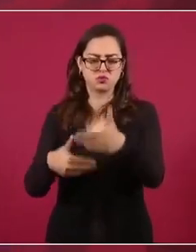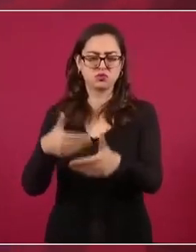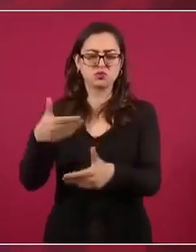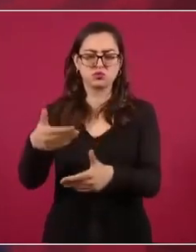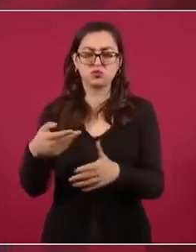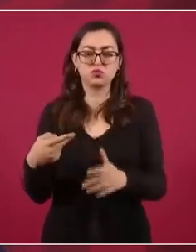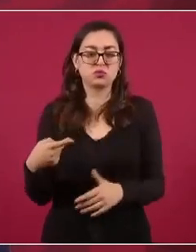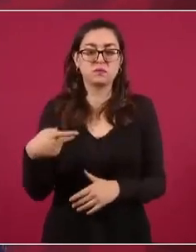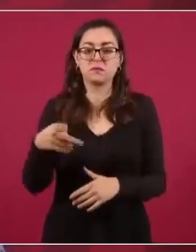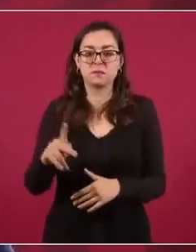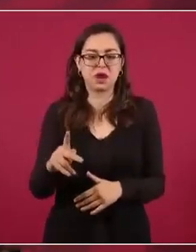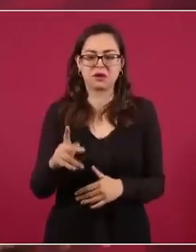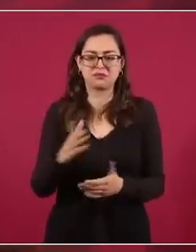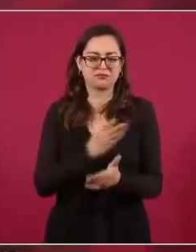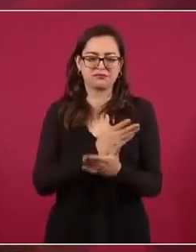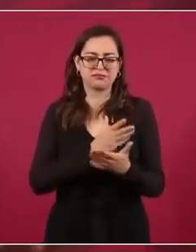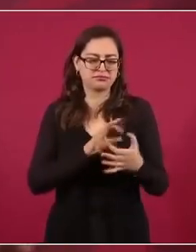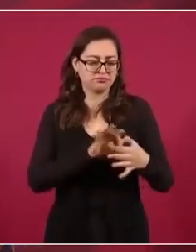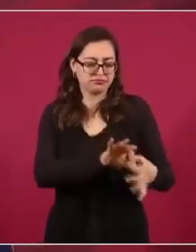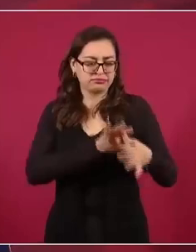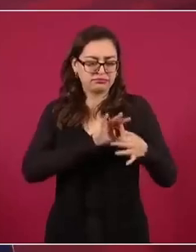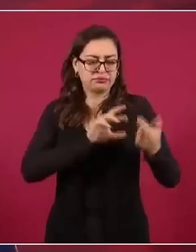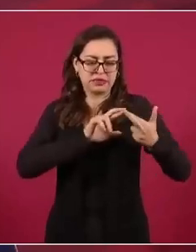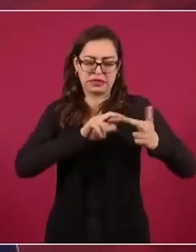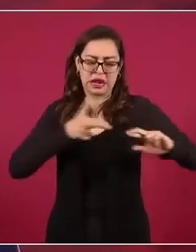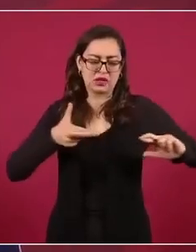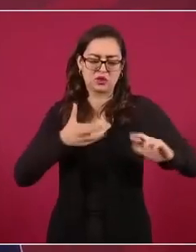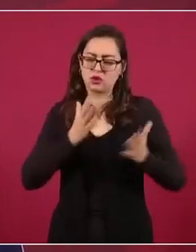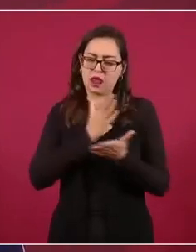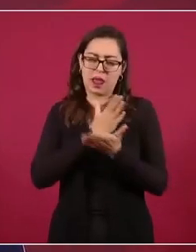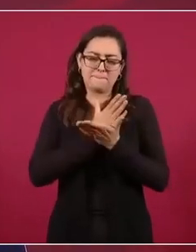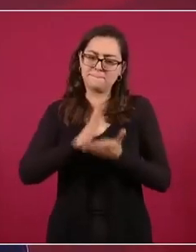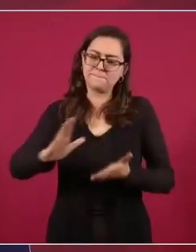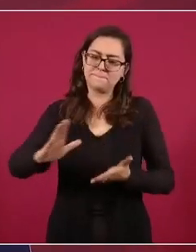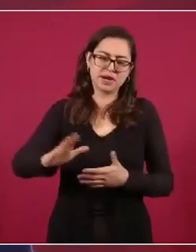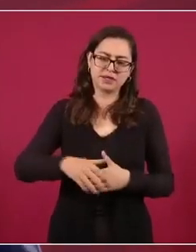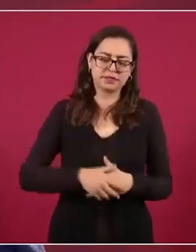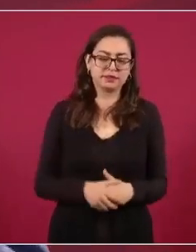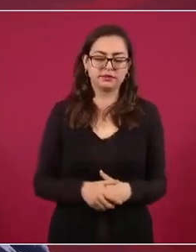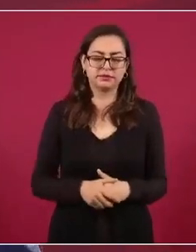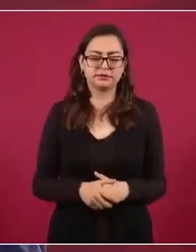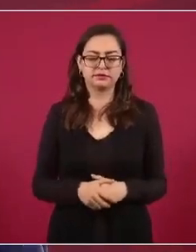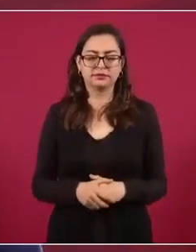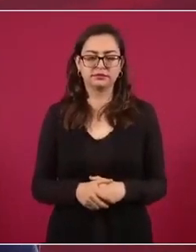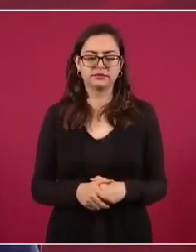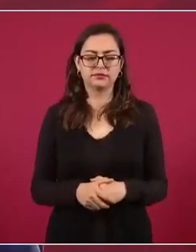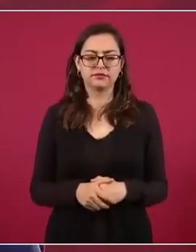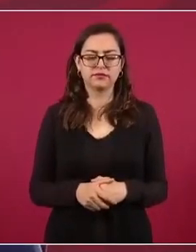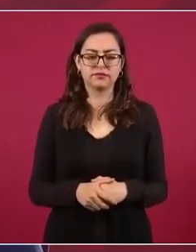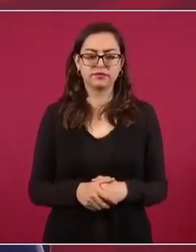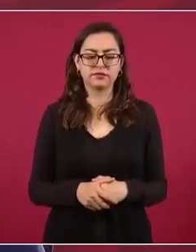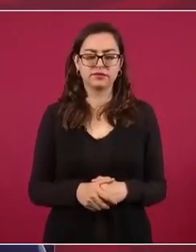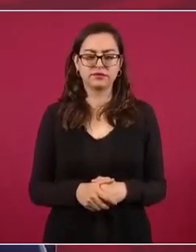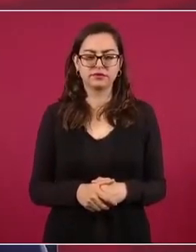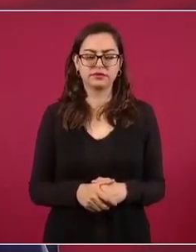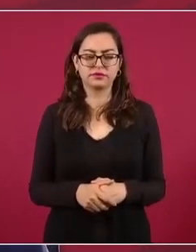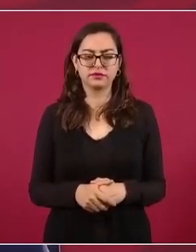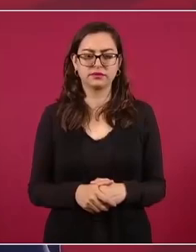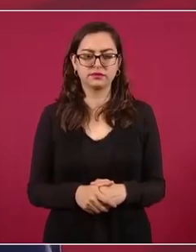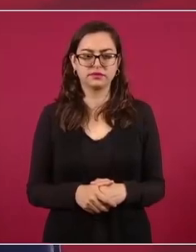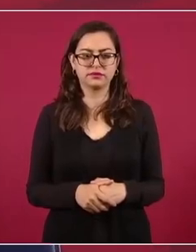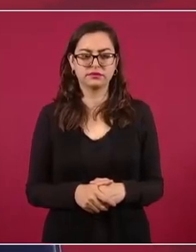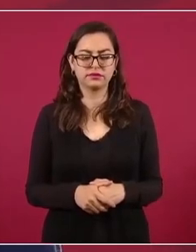defina nuestra política en materia de